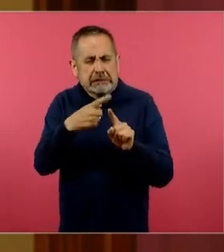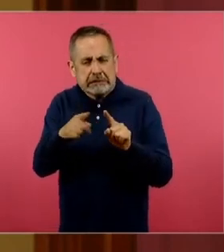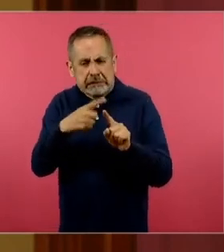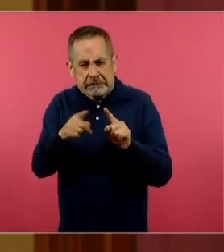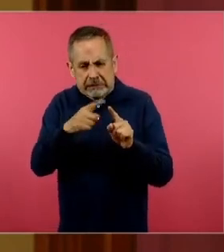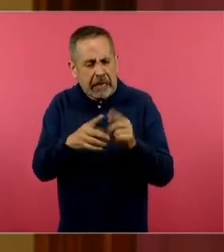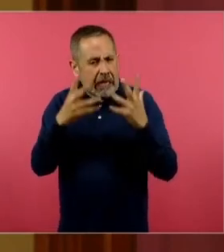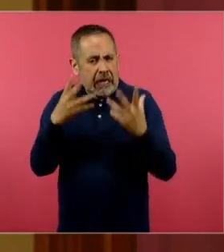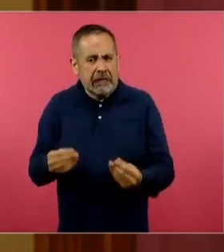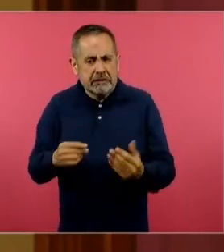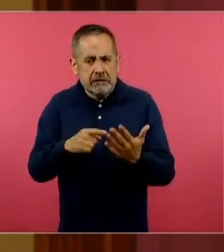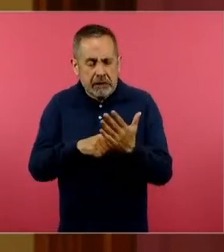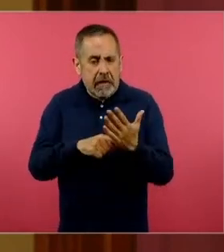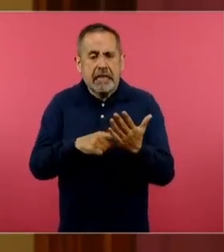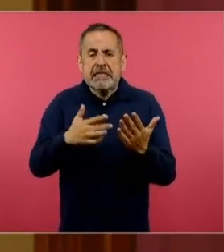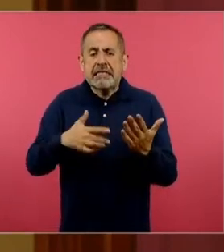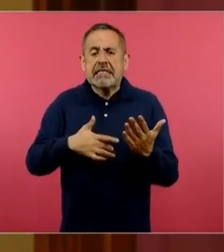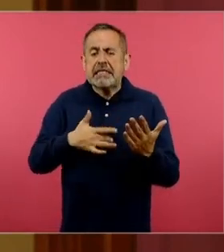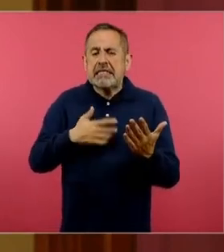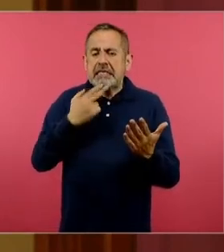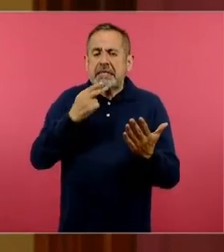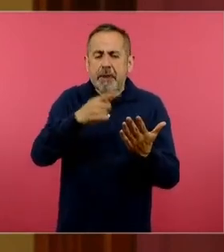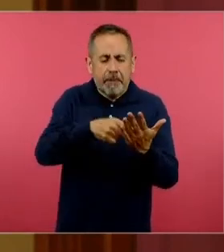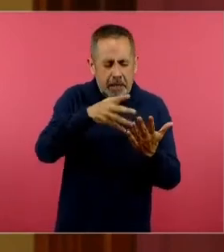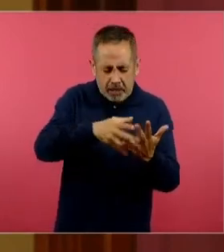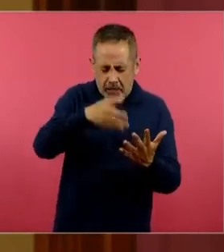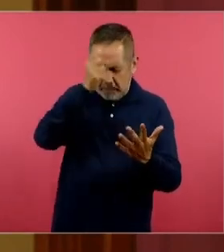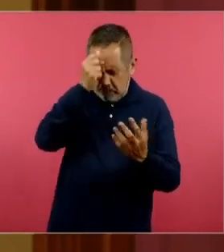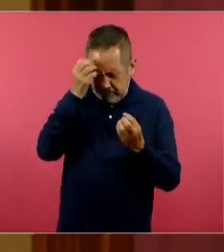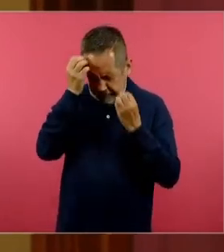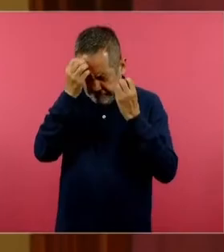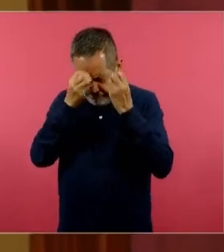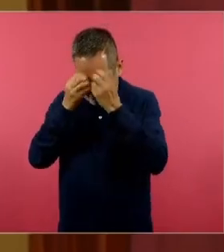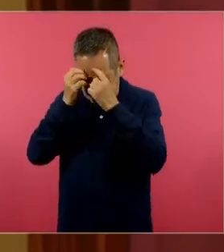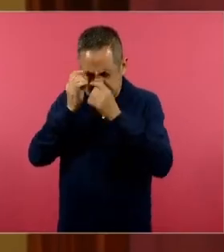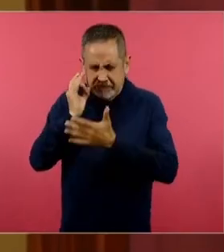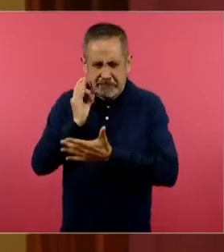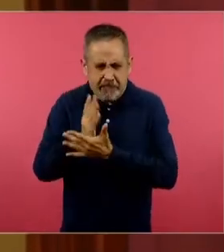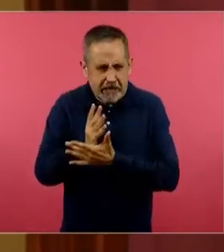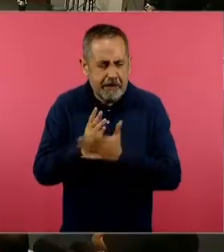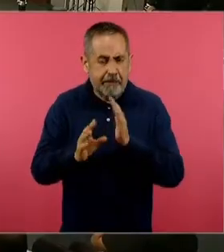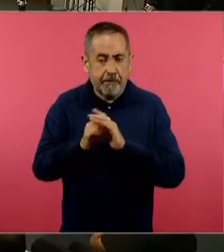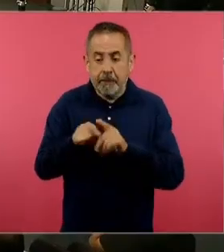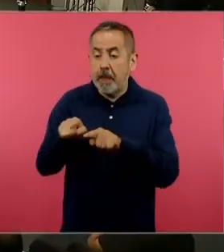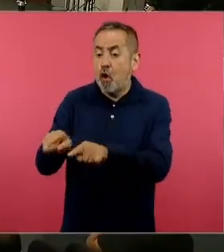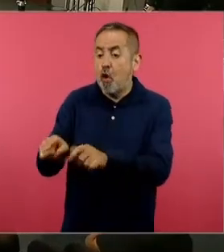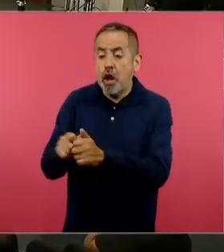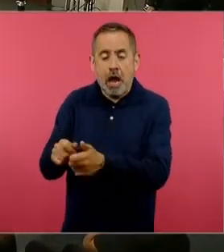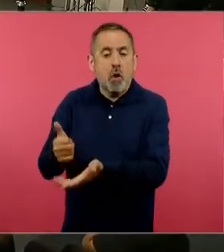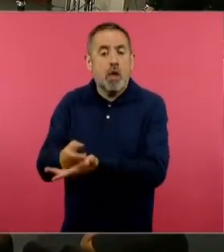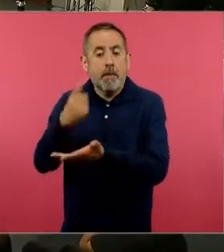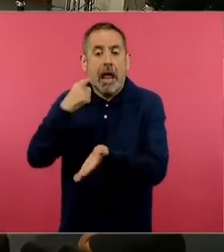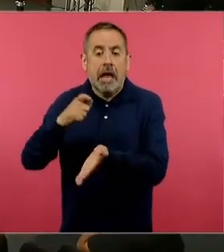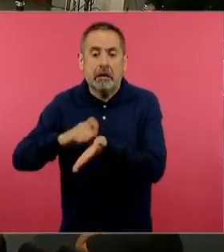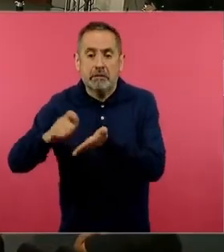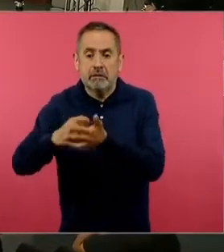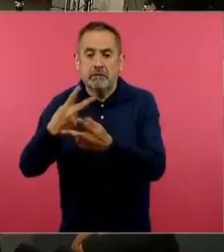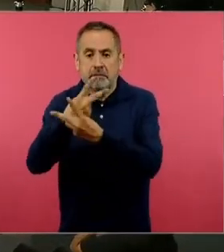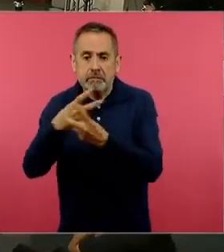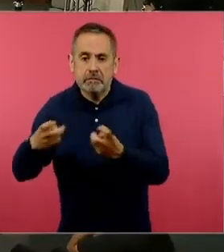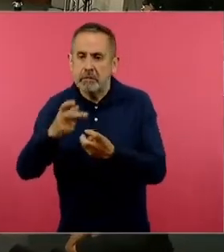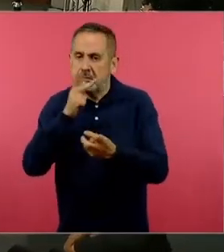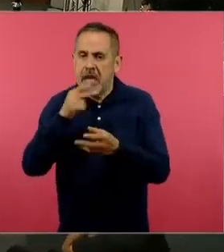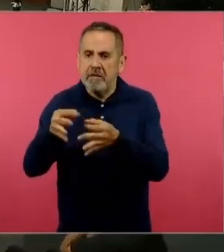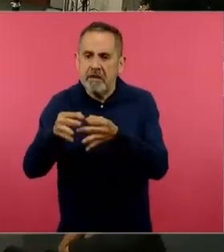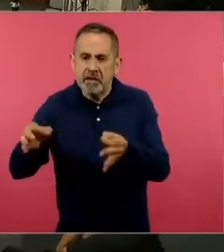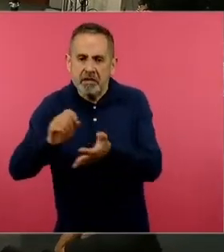no sólo el pensamiento crítico, vamos a poder trabajar con sus hijos, la redacción, la estructura de texto, ortografía,